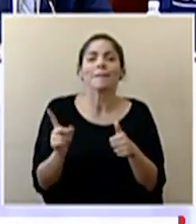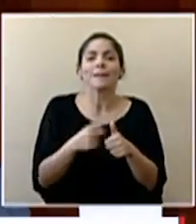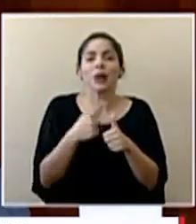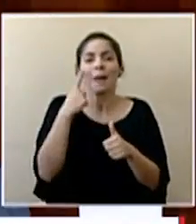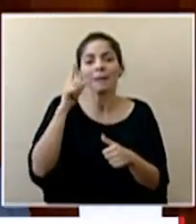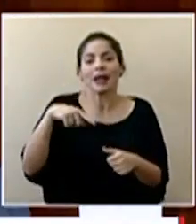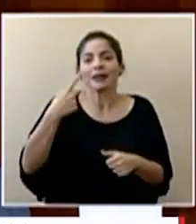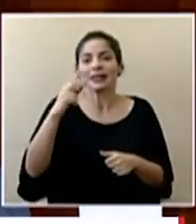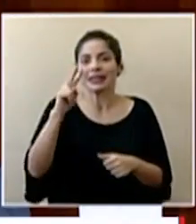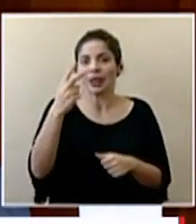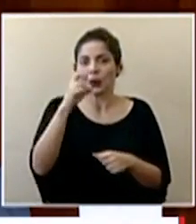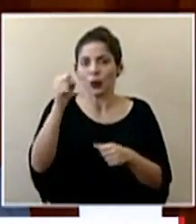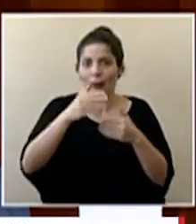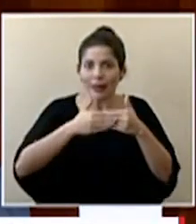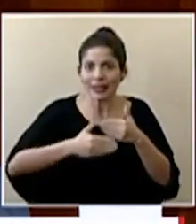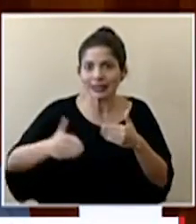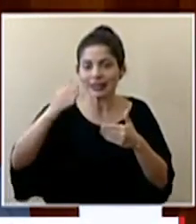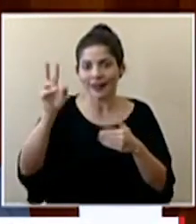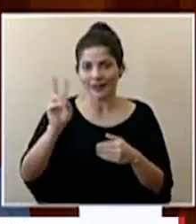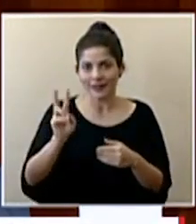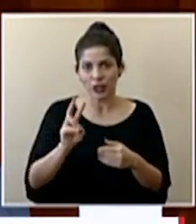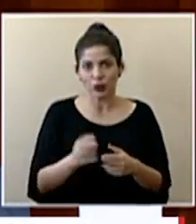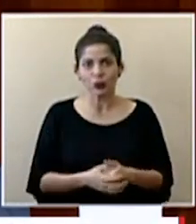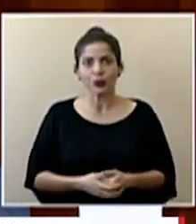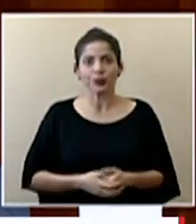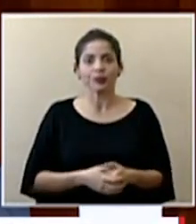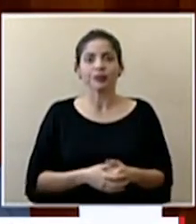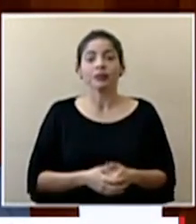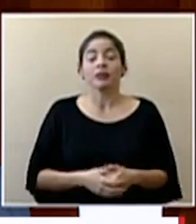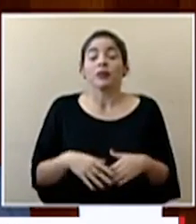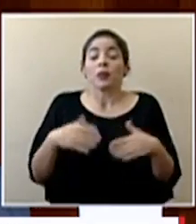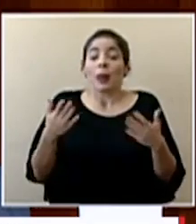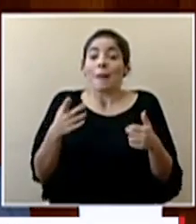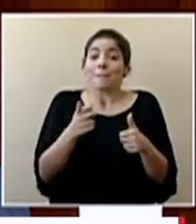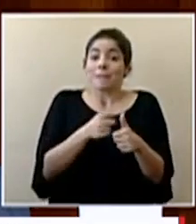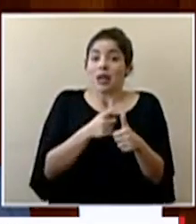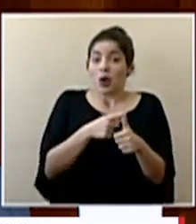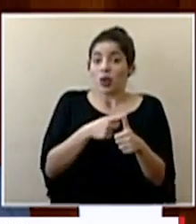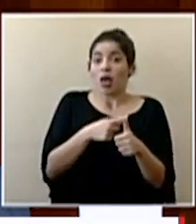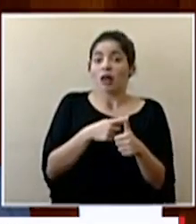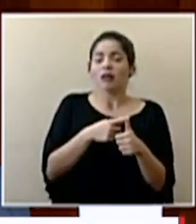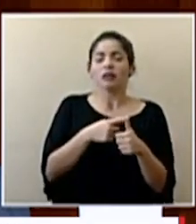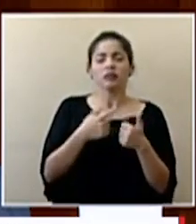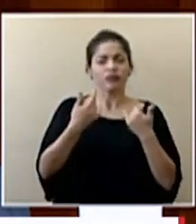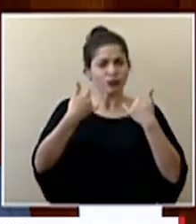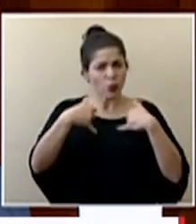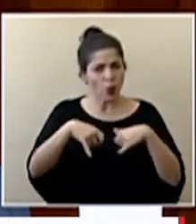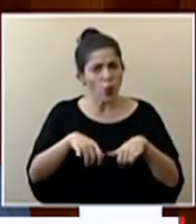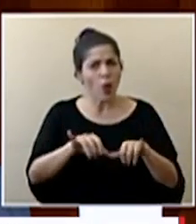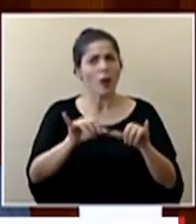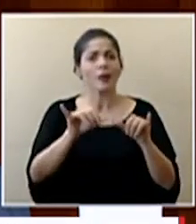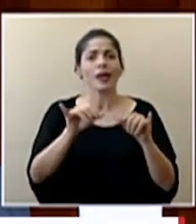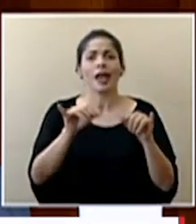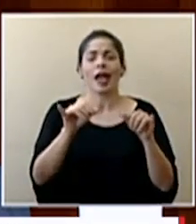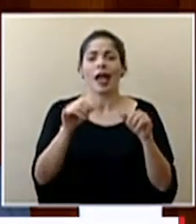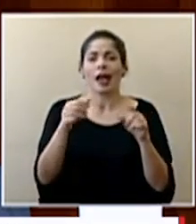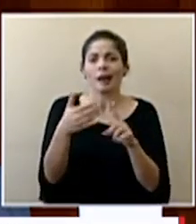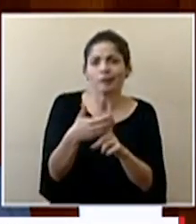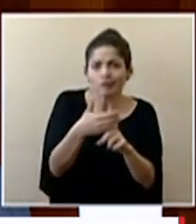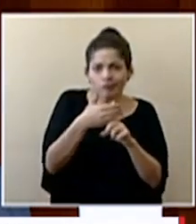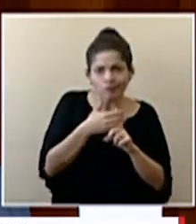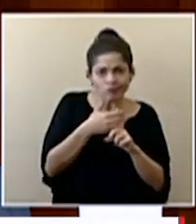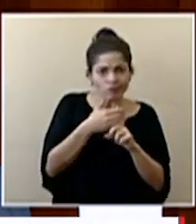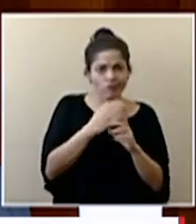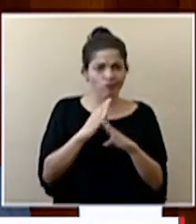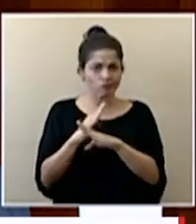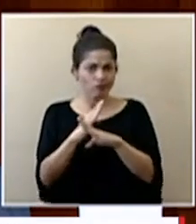segundo mes de atención del virus las prioridades siguen siendo contención no